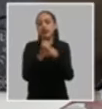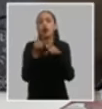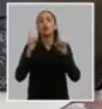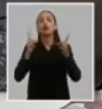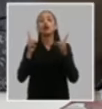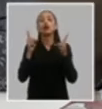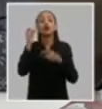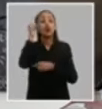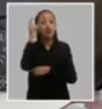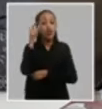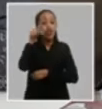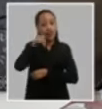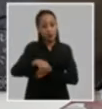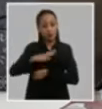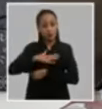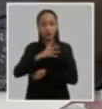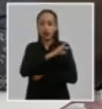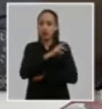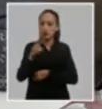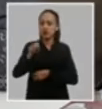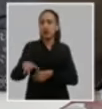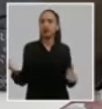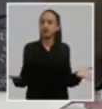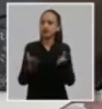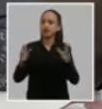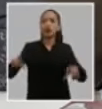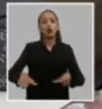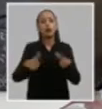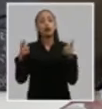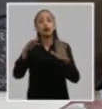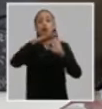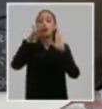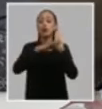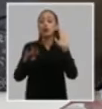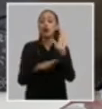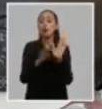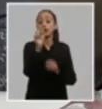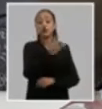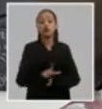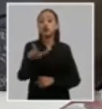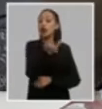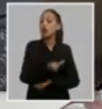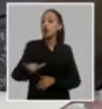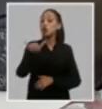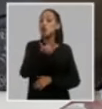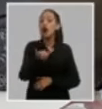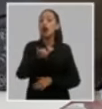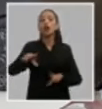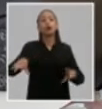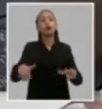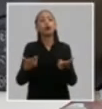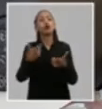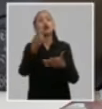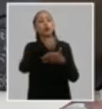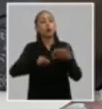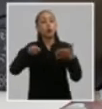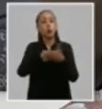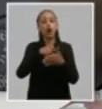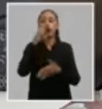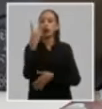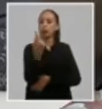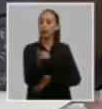ideológica es donde se impulsa el cumplimiento de los programas sociales el cumplimiento de los planes del